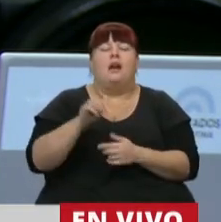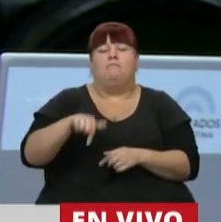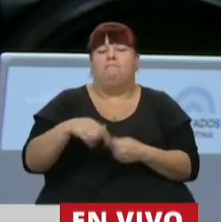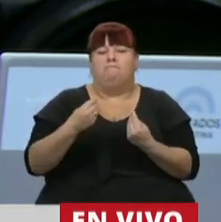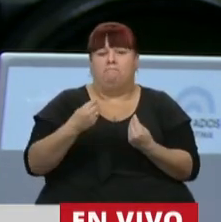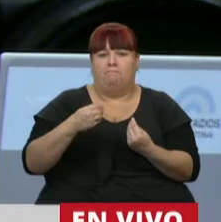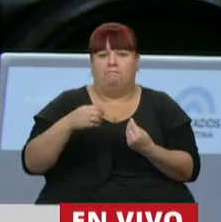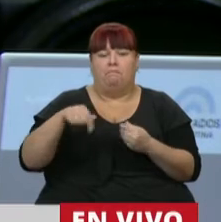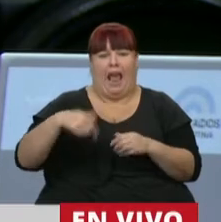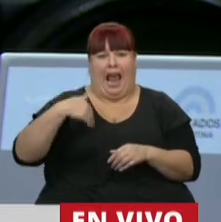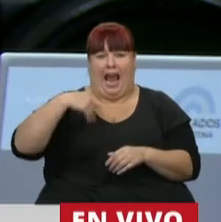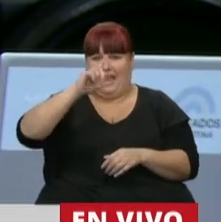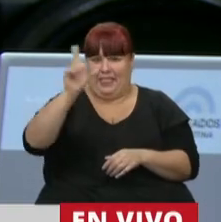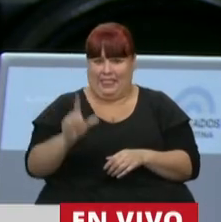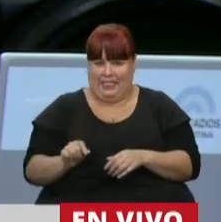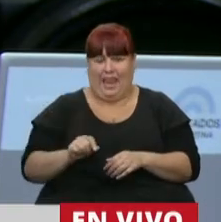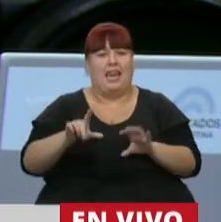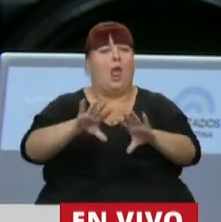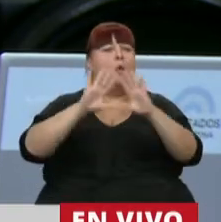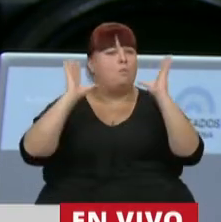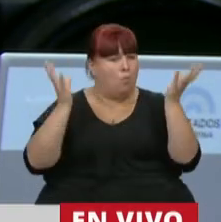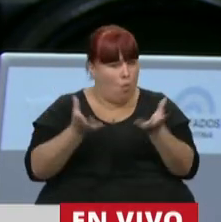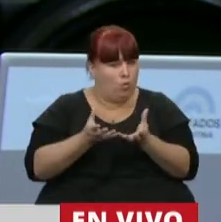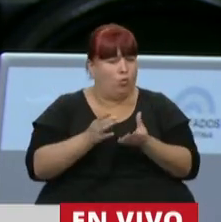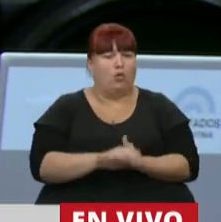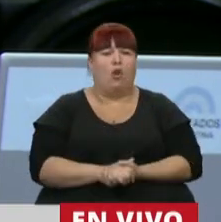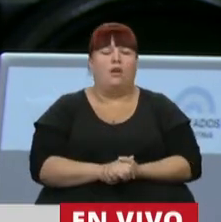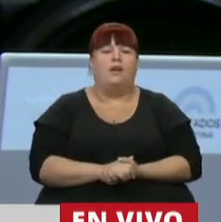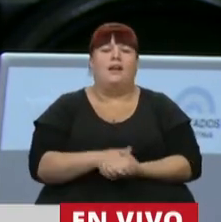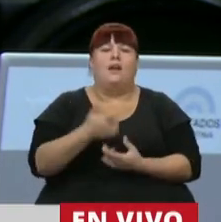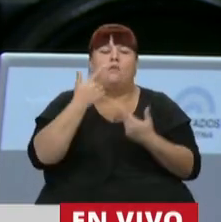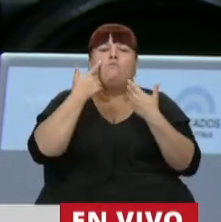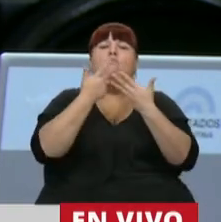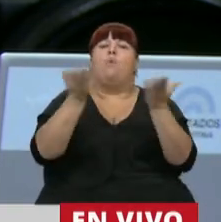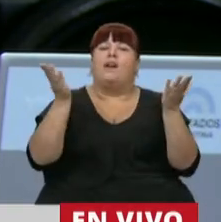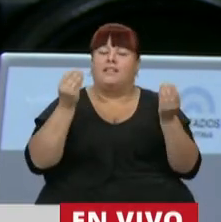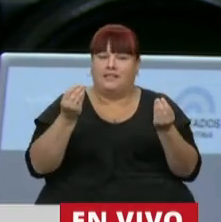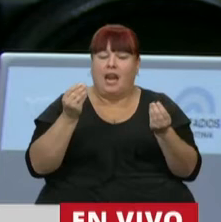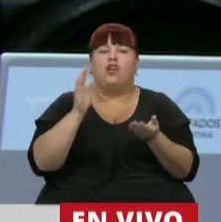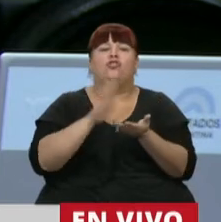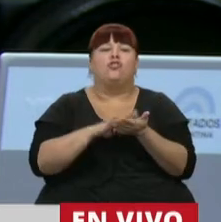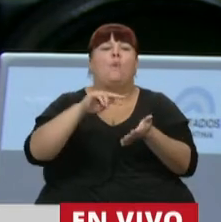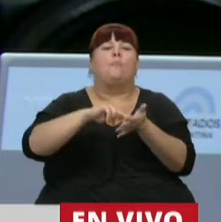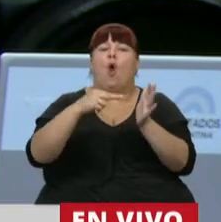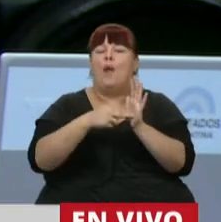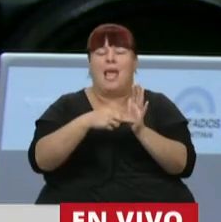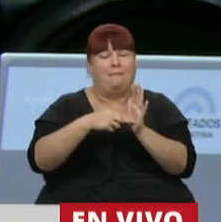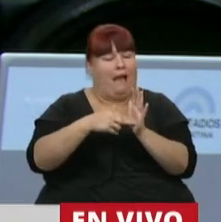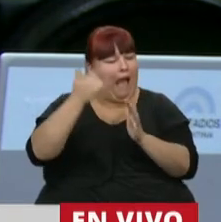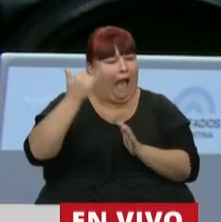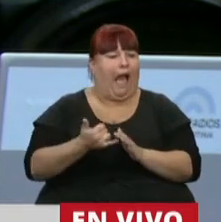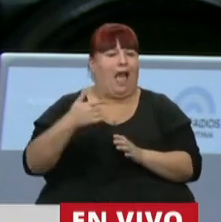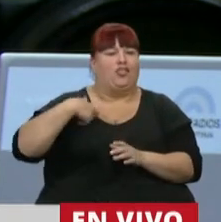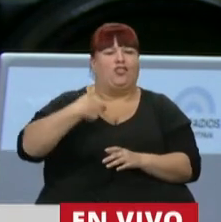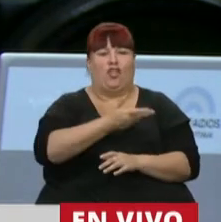pasando en nuestro país y en el mundo no hace más que poner un reflector sobre los problemas estructurales que tienen